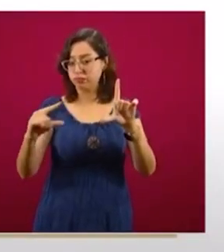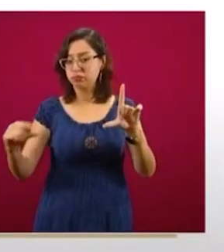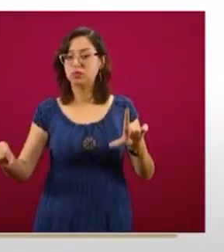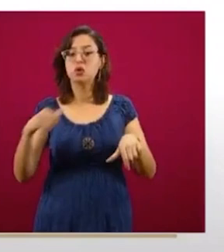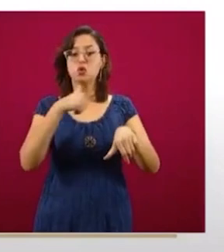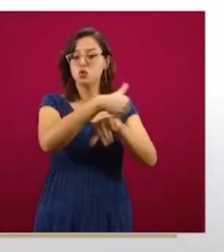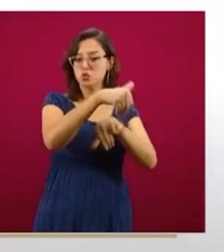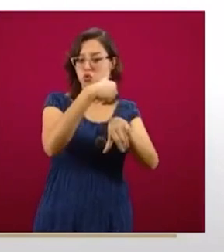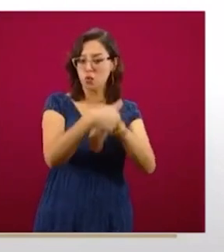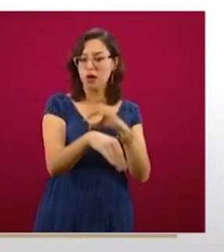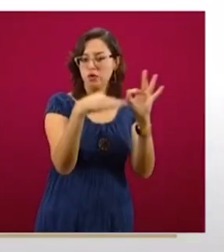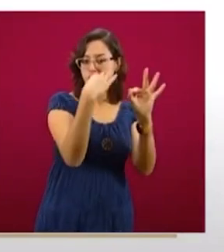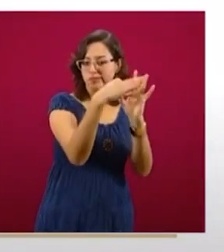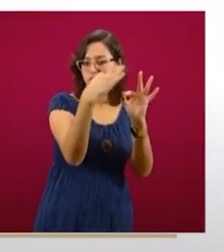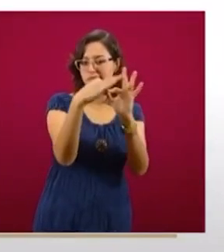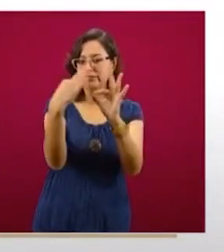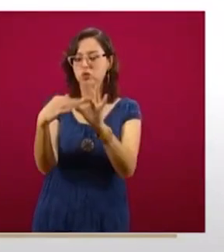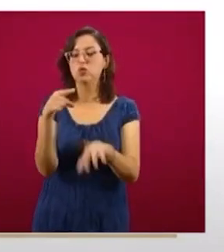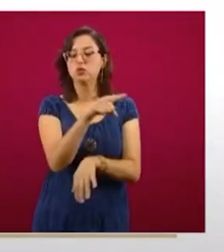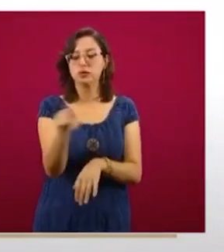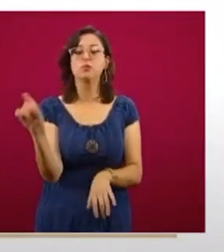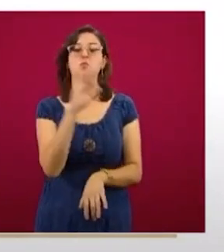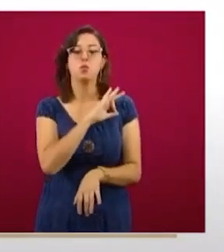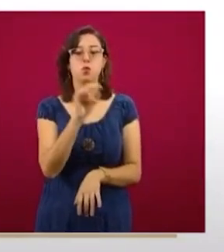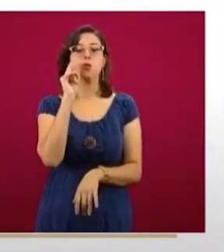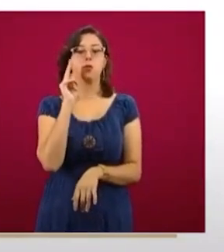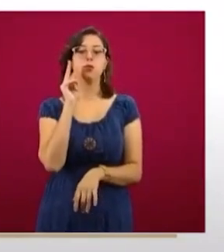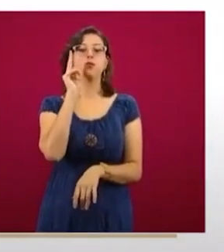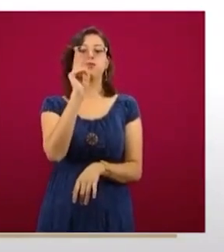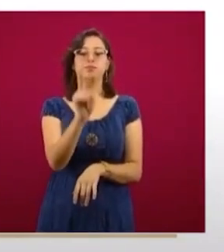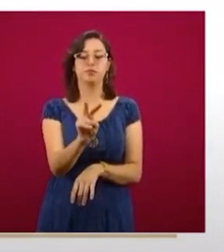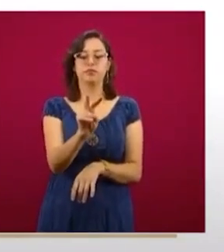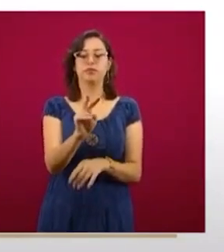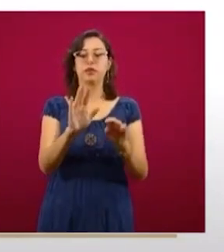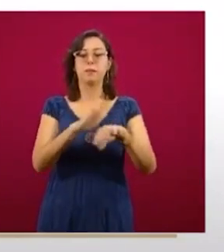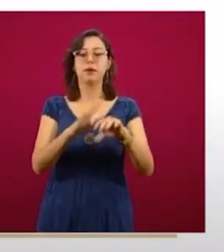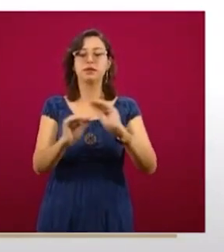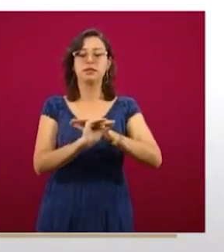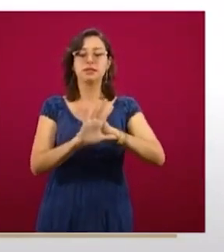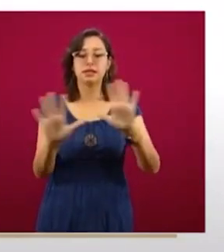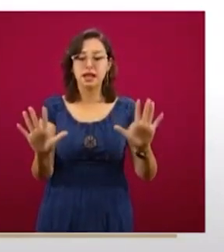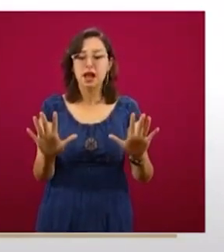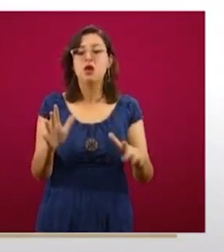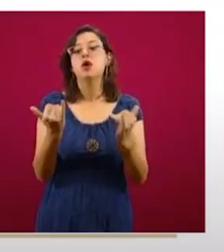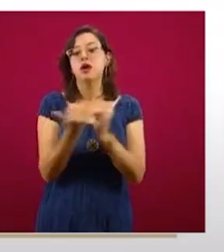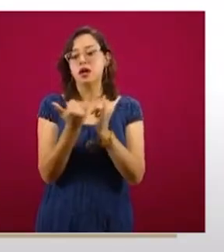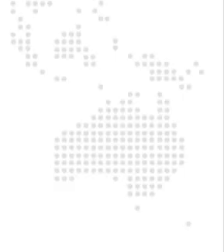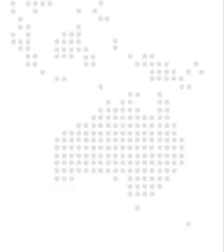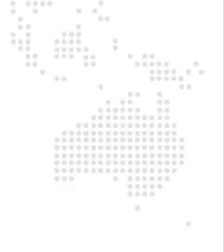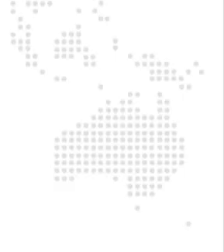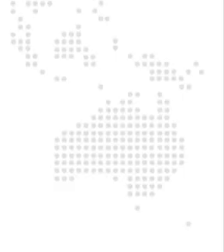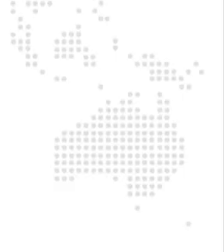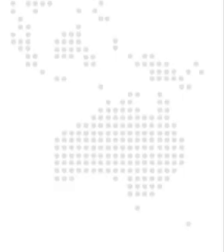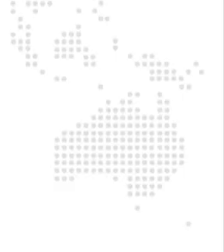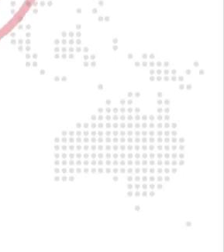que ustedes los puedan identificar rápidamente como un dato estadístico, así como el número total en cada uno de ellos.